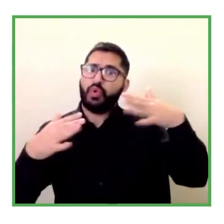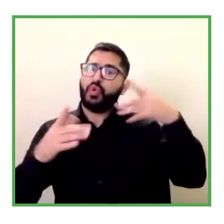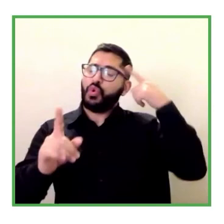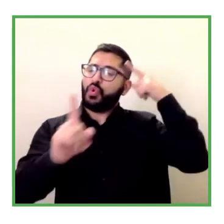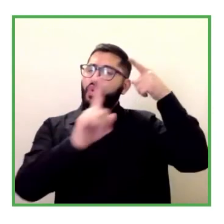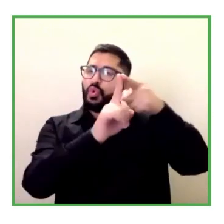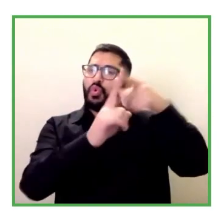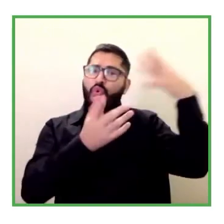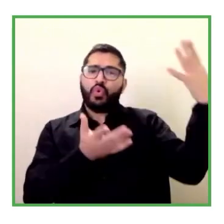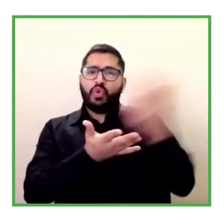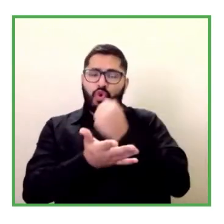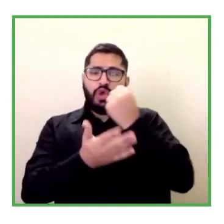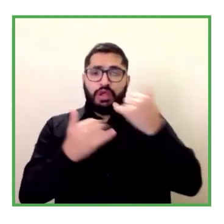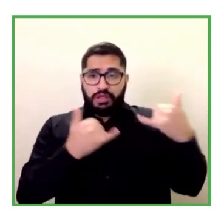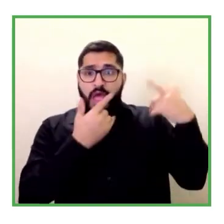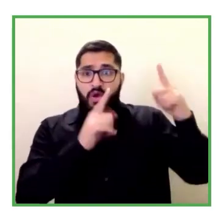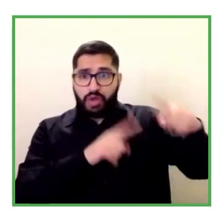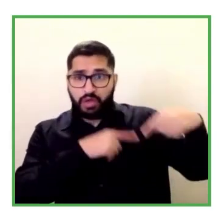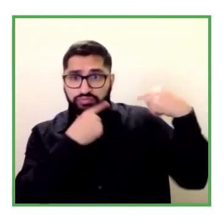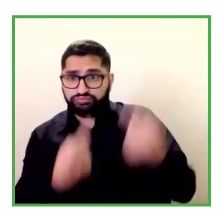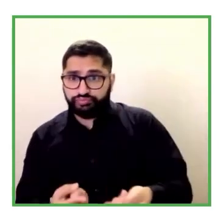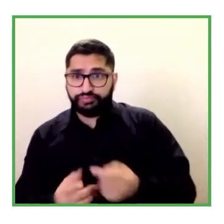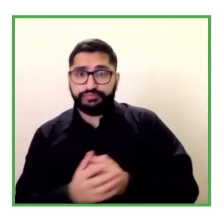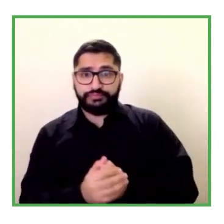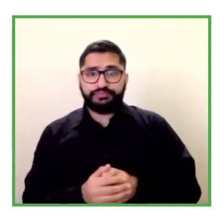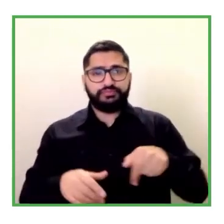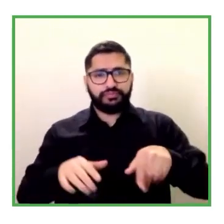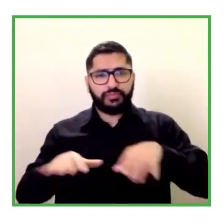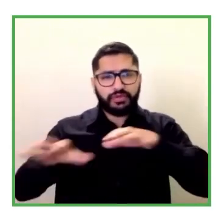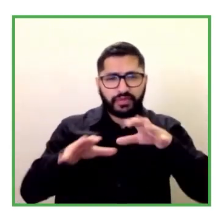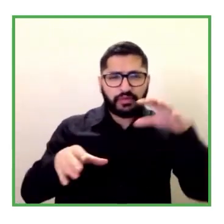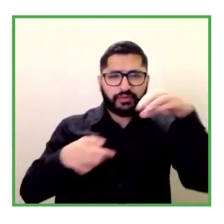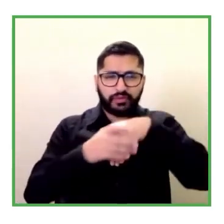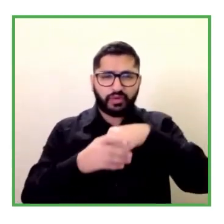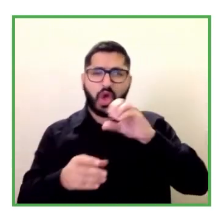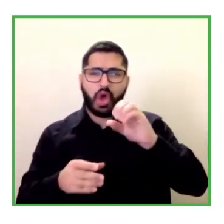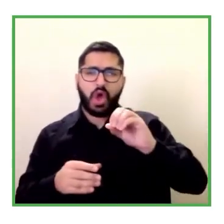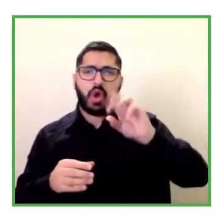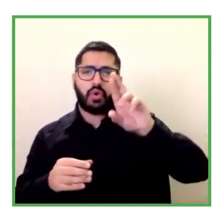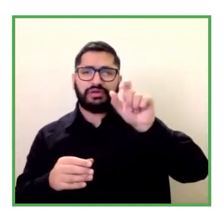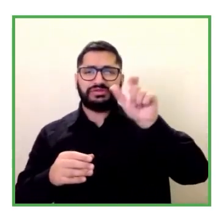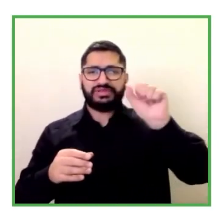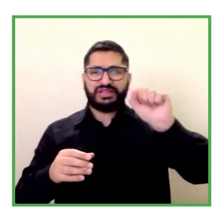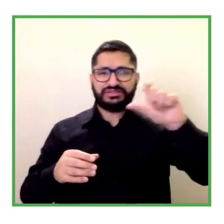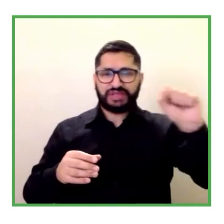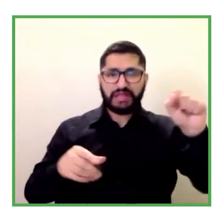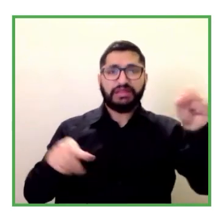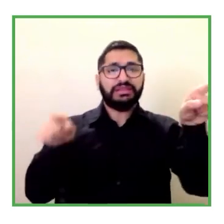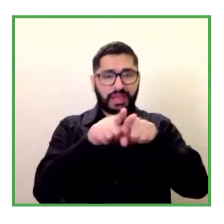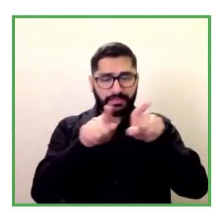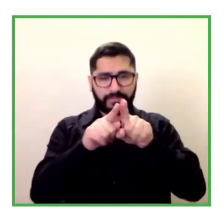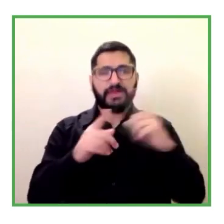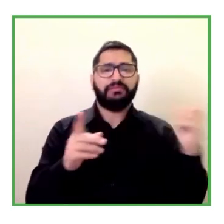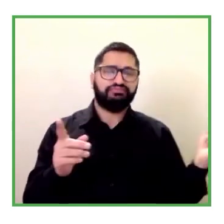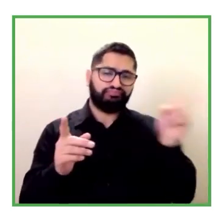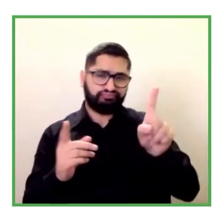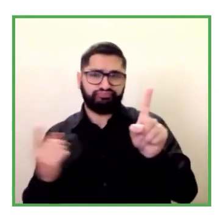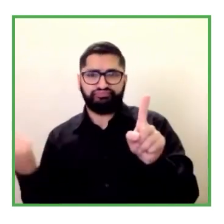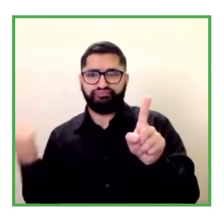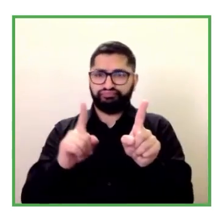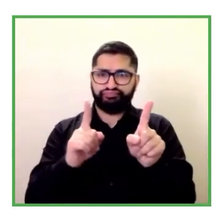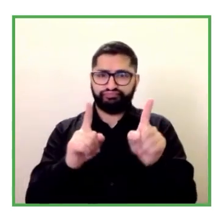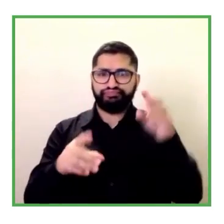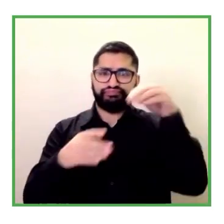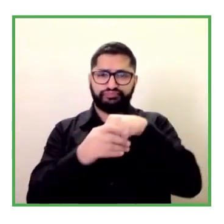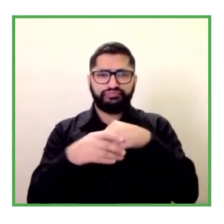movimiento congruencia también va a estar acompañándonos que es lo que están haciendo para capacitar a más organizaciones y demás lo que